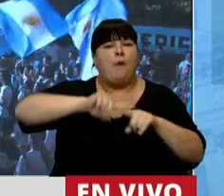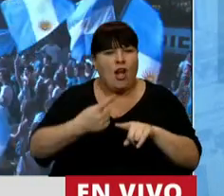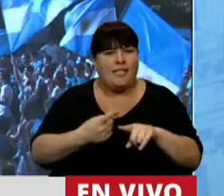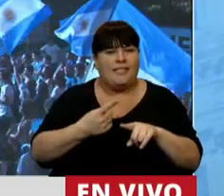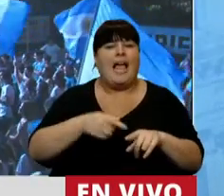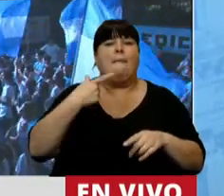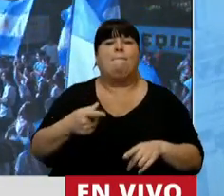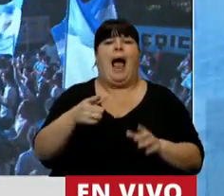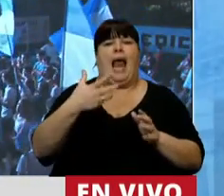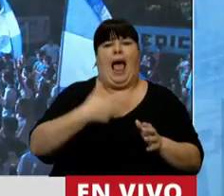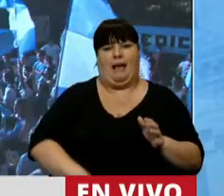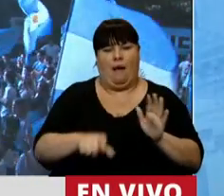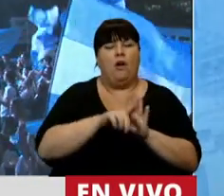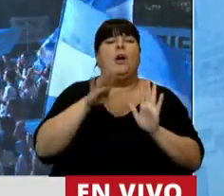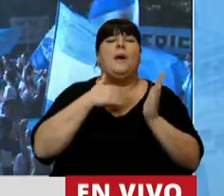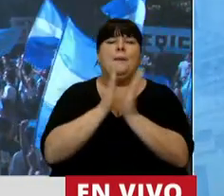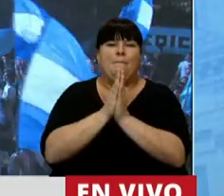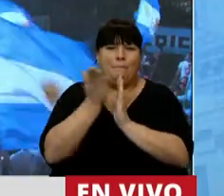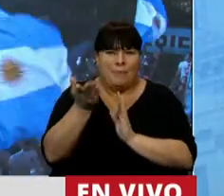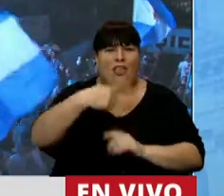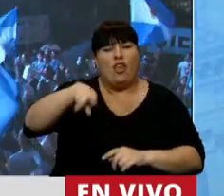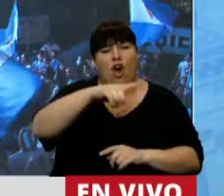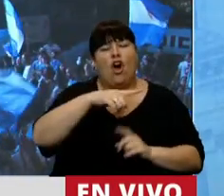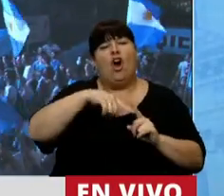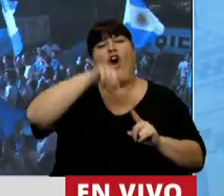legalizar el aborto. Les quiero pedir... Les